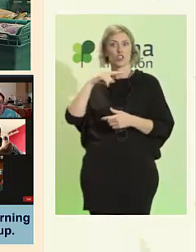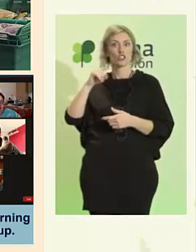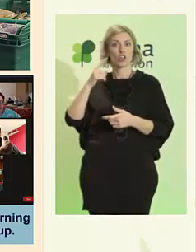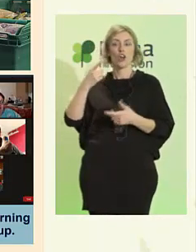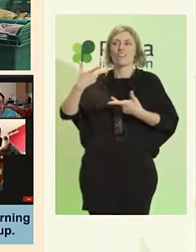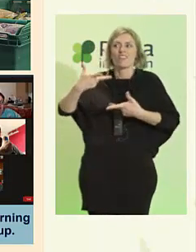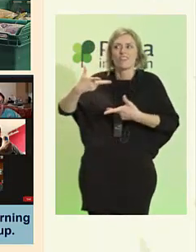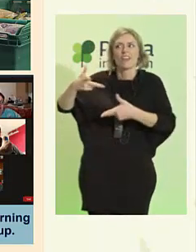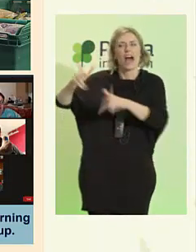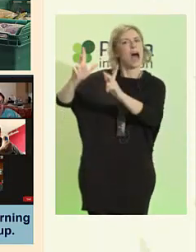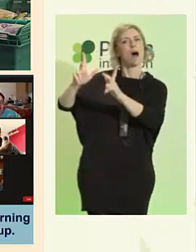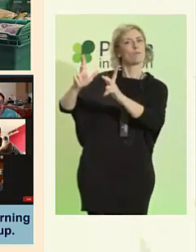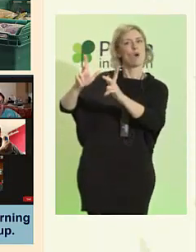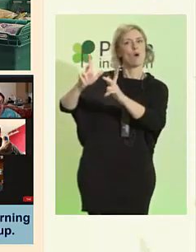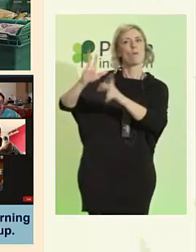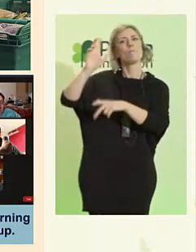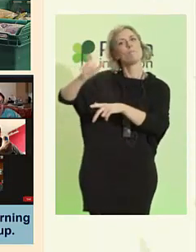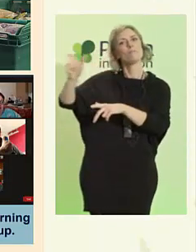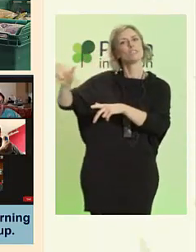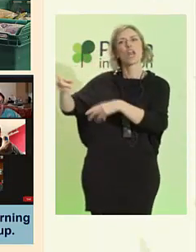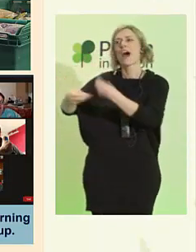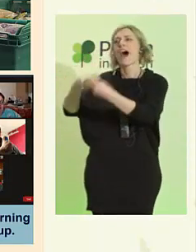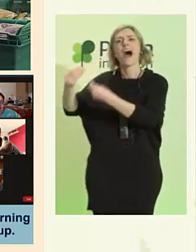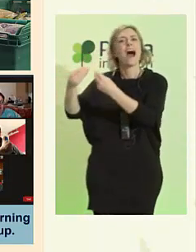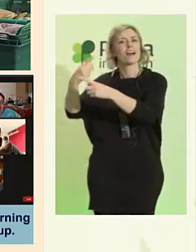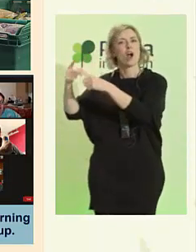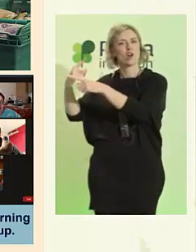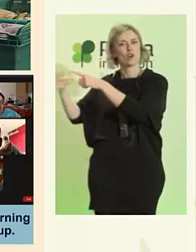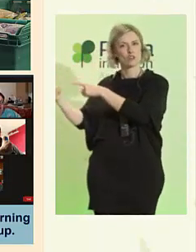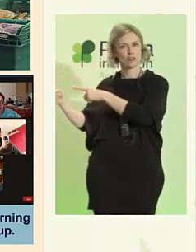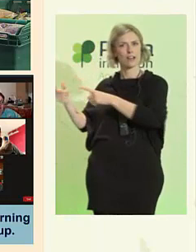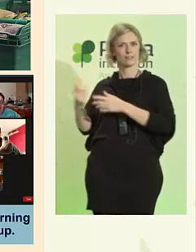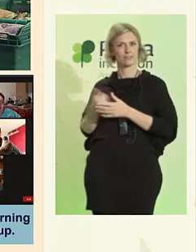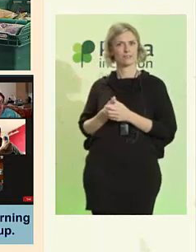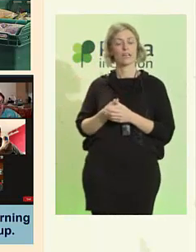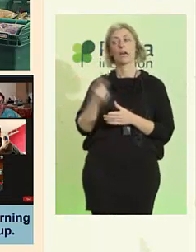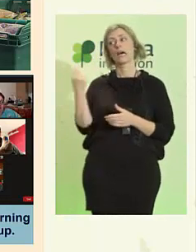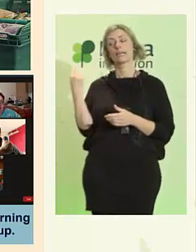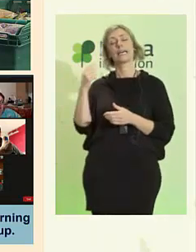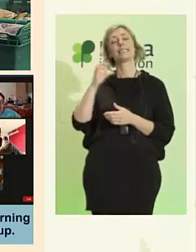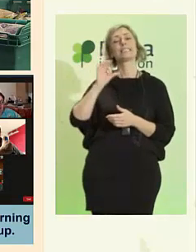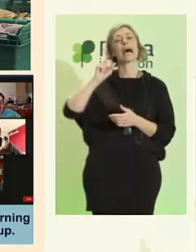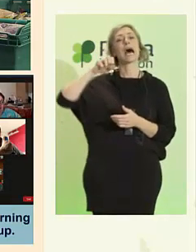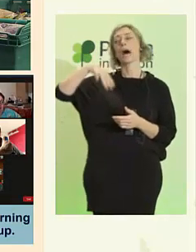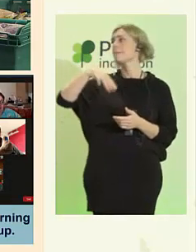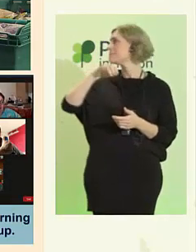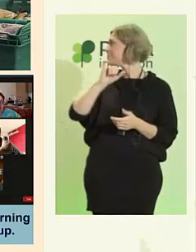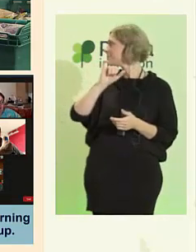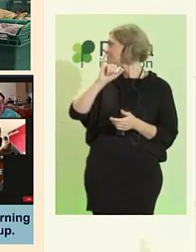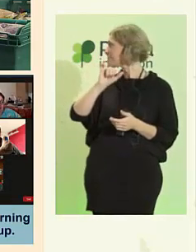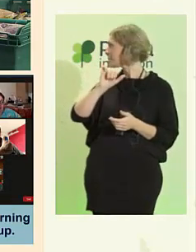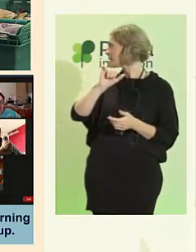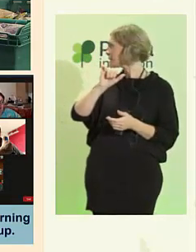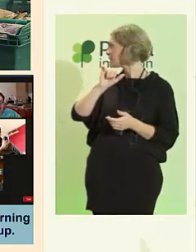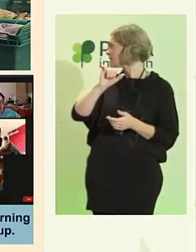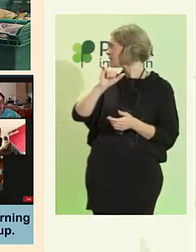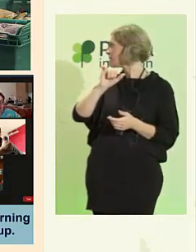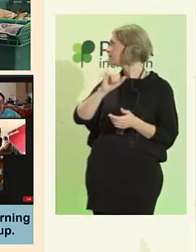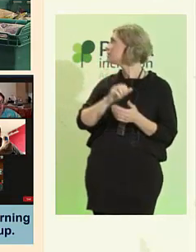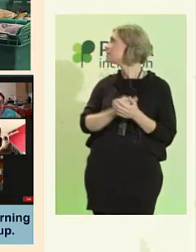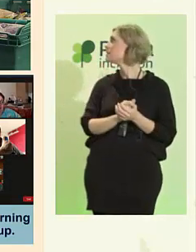florezca en nuestro mundo. Aquí tenemos a Samy Haile, que es finés,